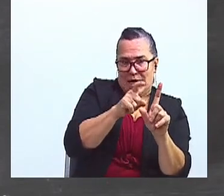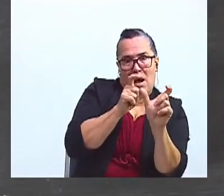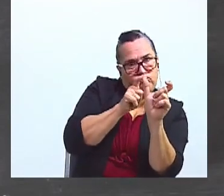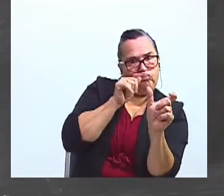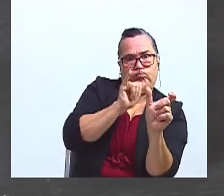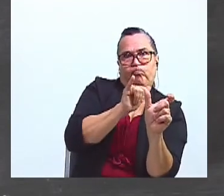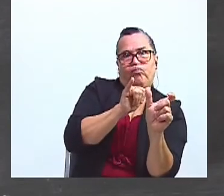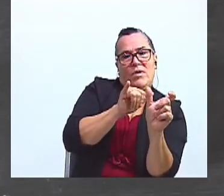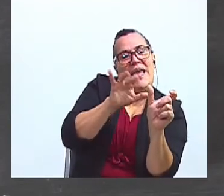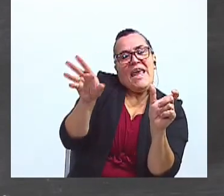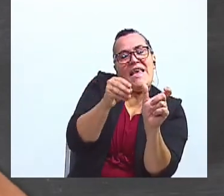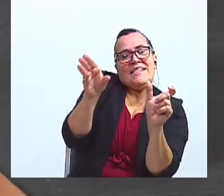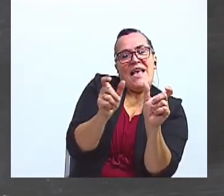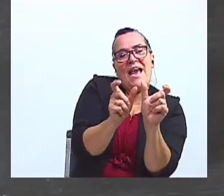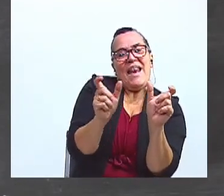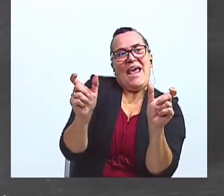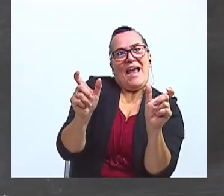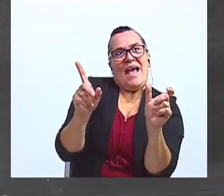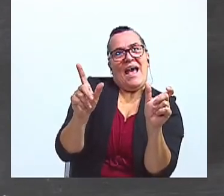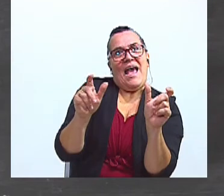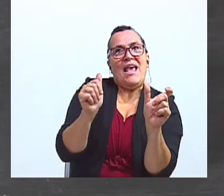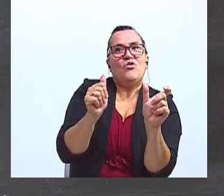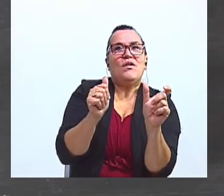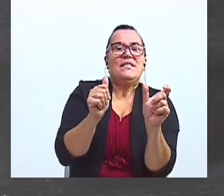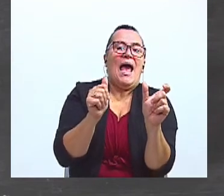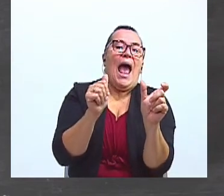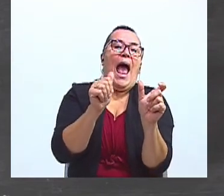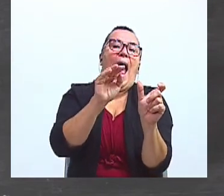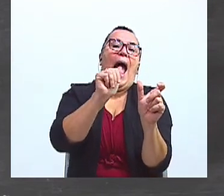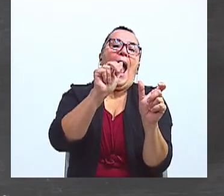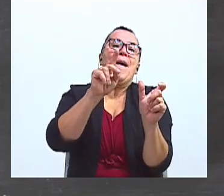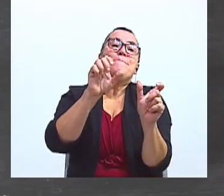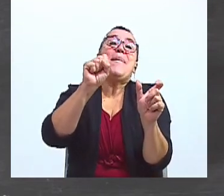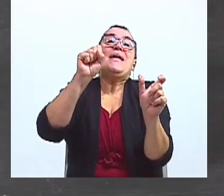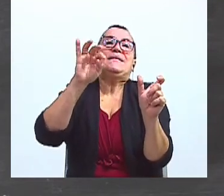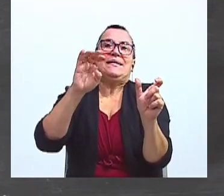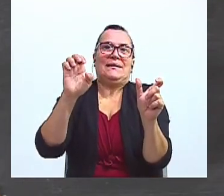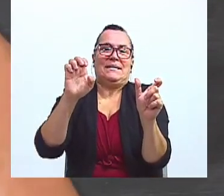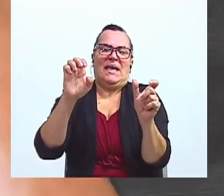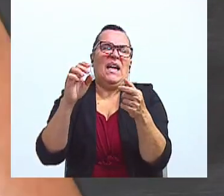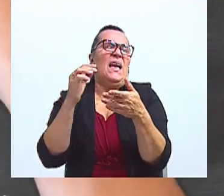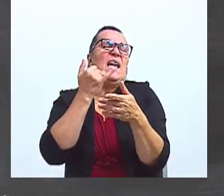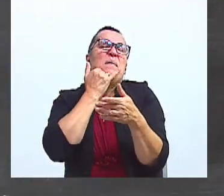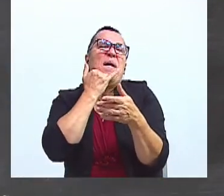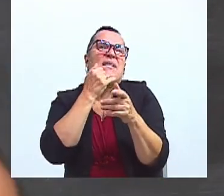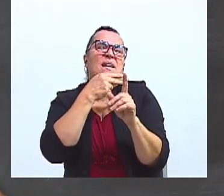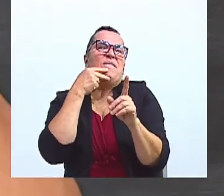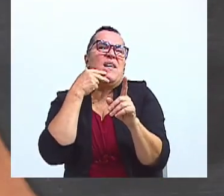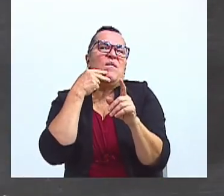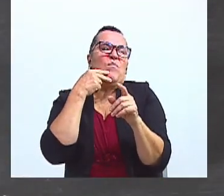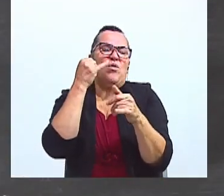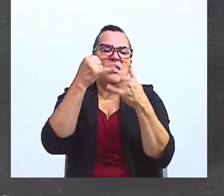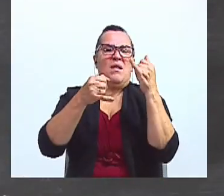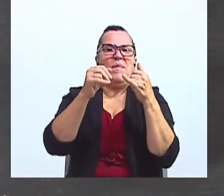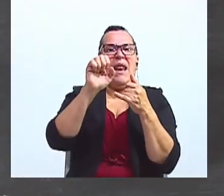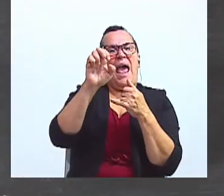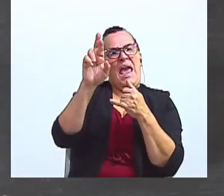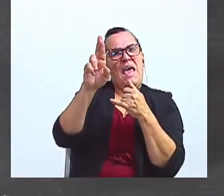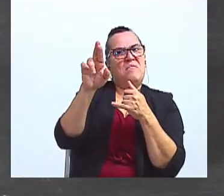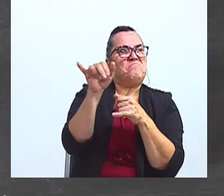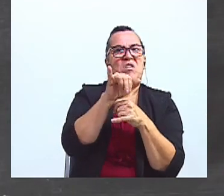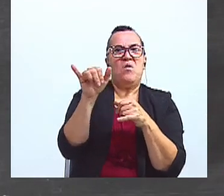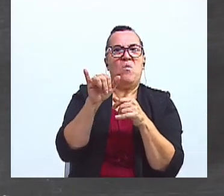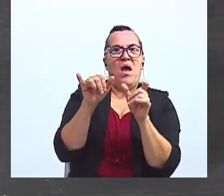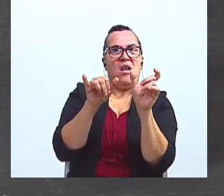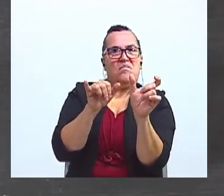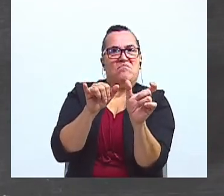Y el verbo será amasta. ¿Qué pasa con los verbos que terminan en er? Sucede exactamente lo mismo. Quitamos la